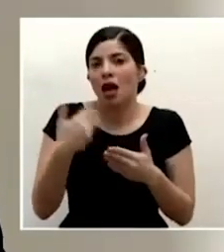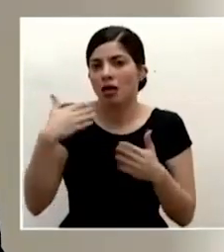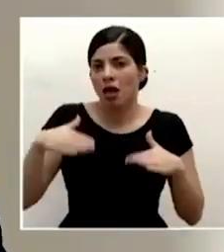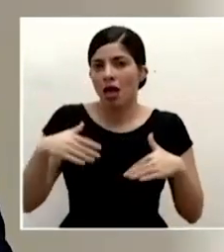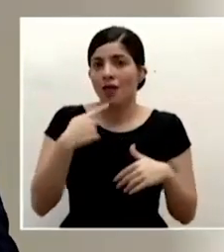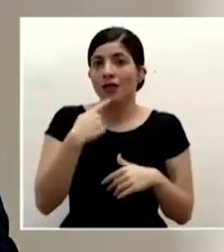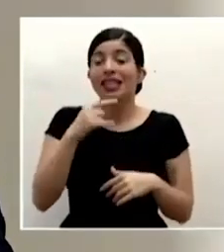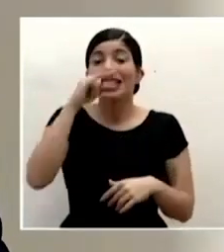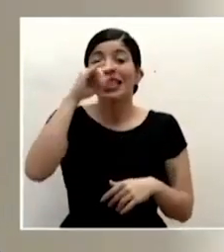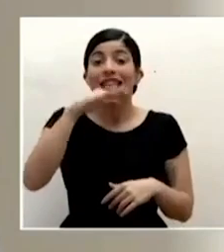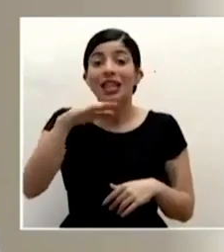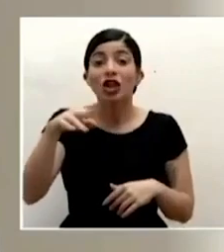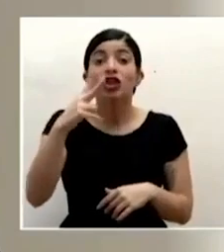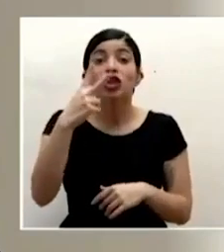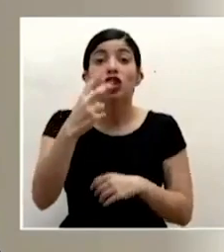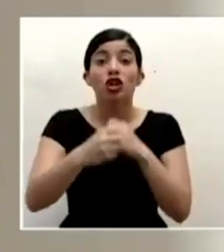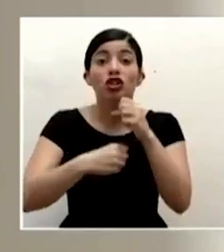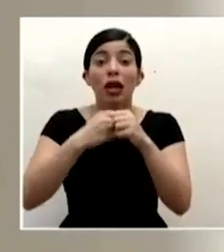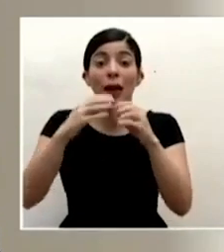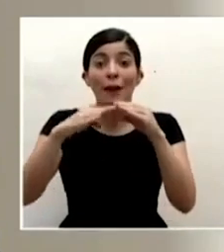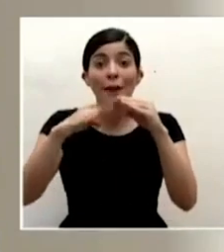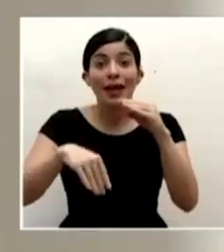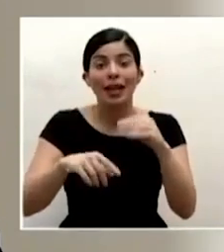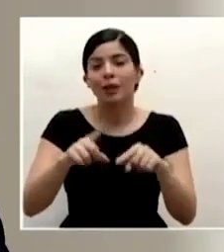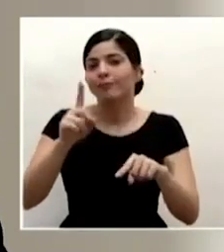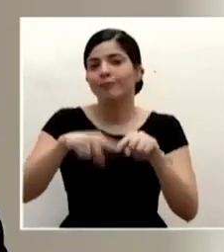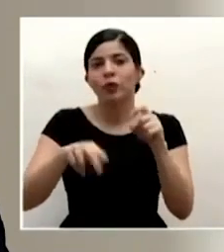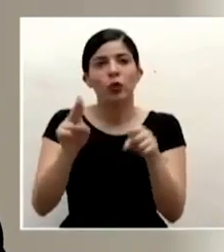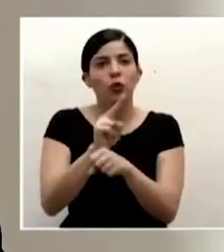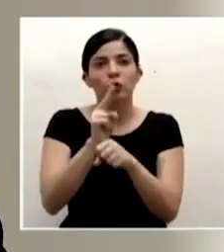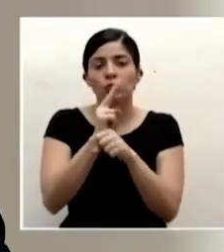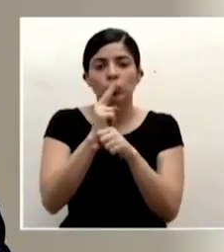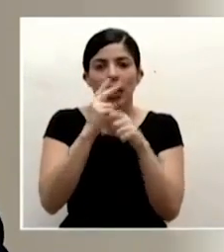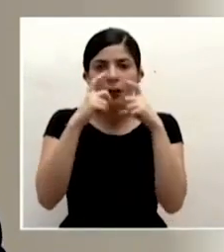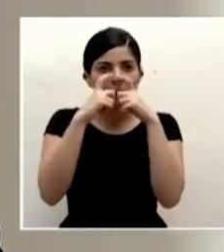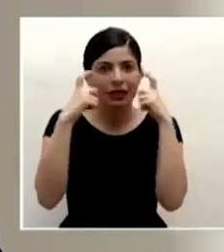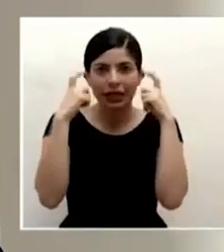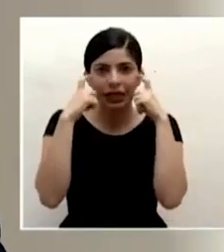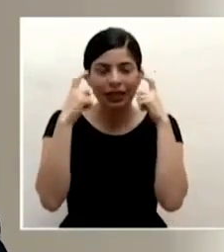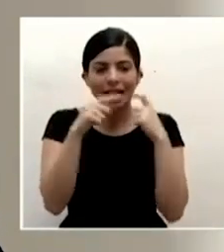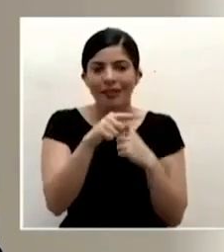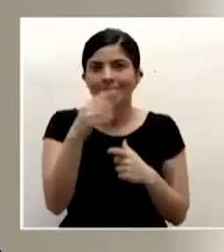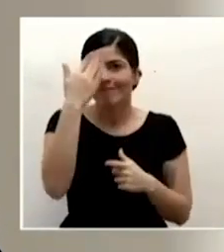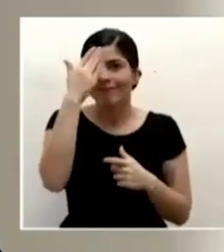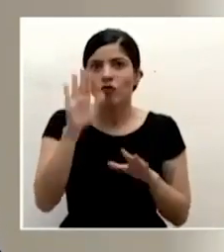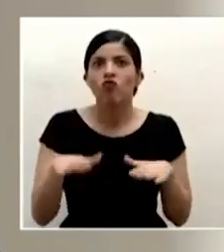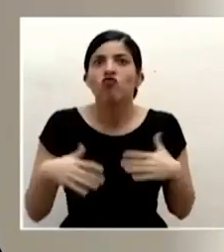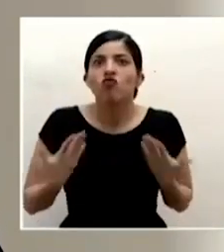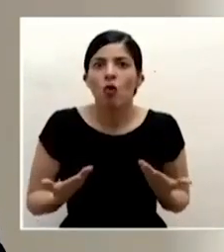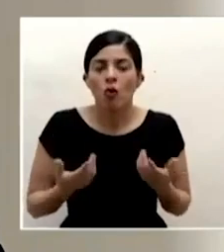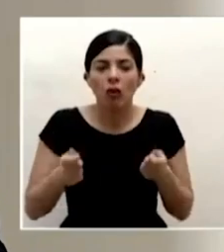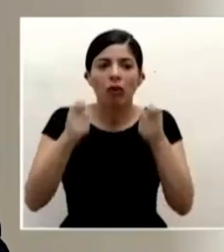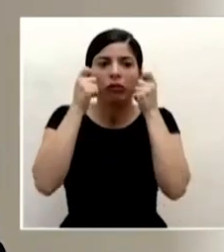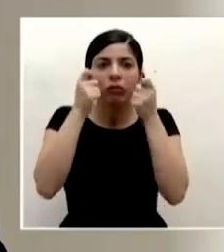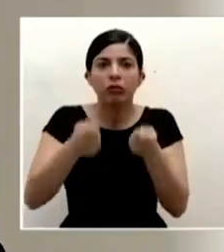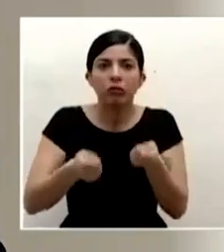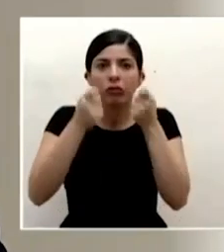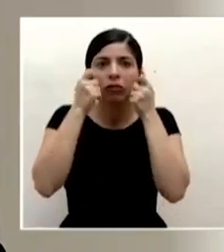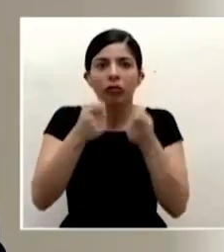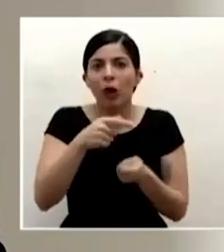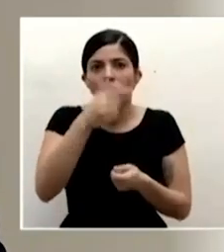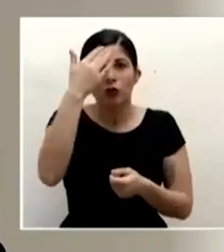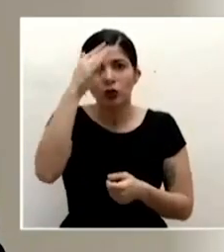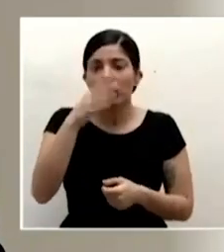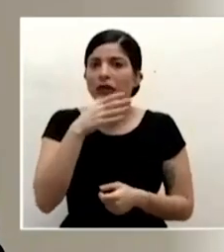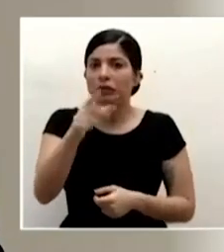dos años porque ellos pues obviamente no saben cómo usarla bien cómo ajustarla mejor se la van a quitar se la van a estar poniendo más bien es es no